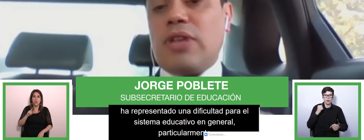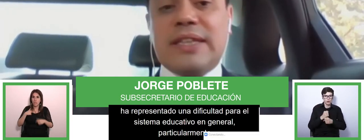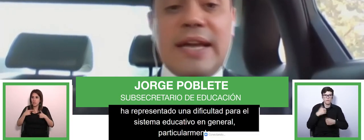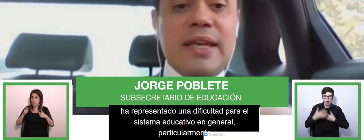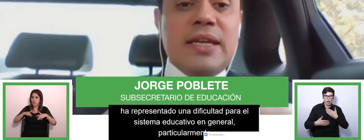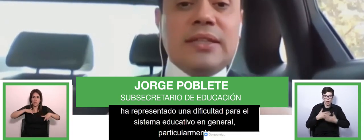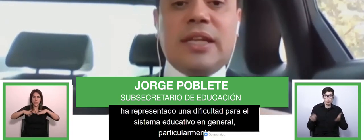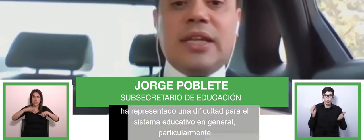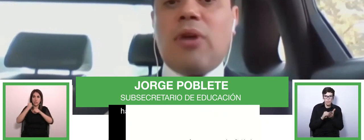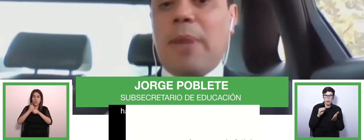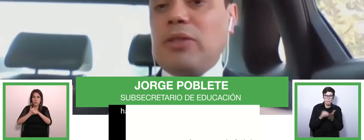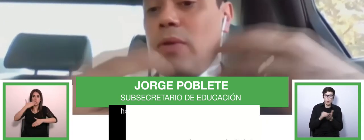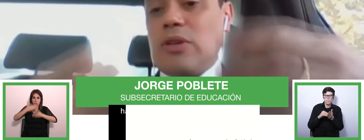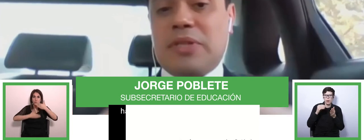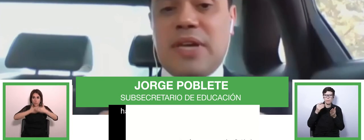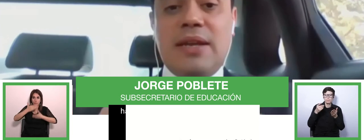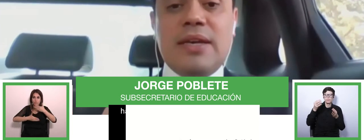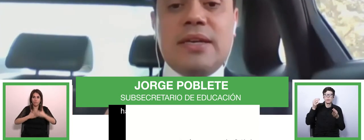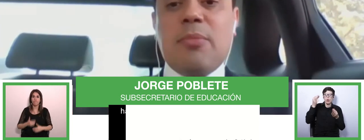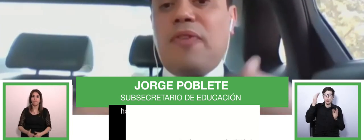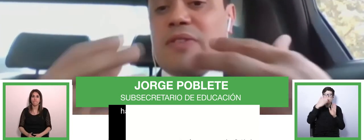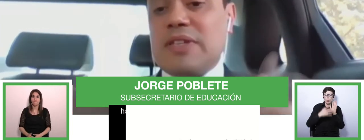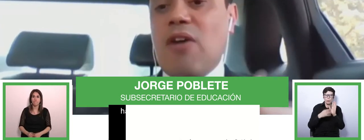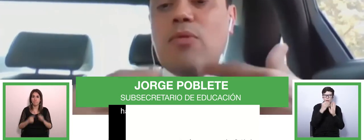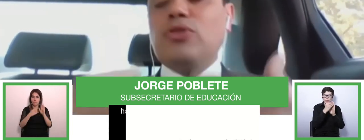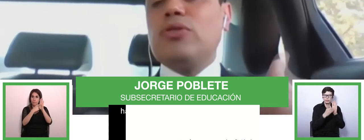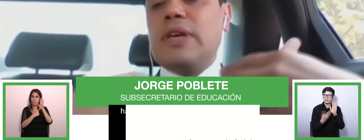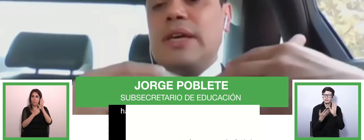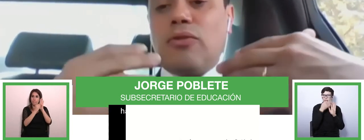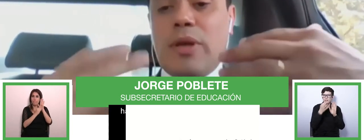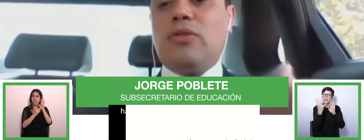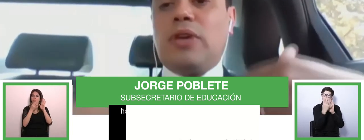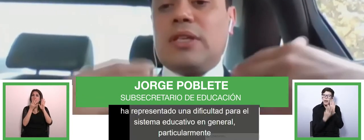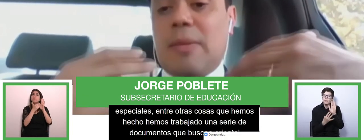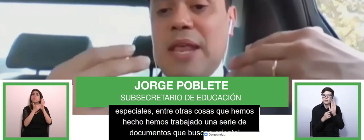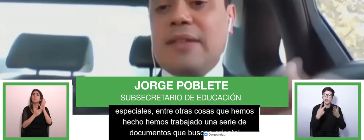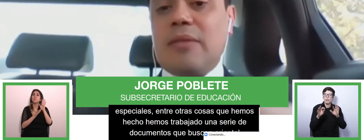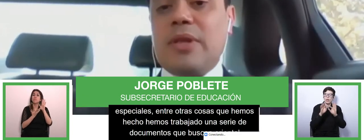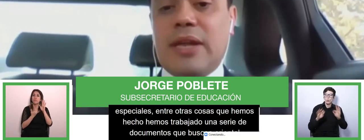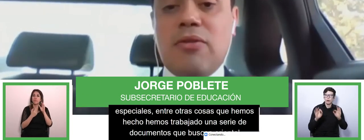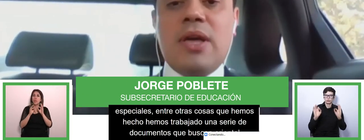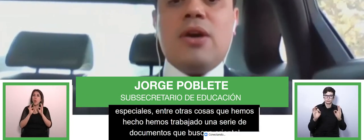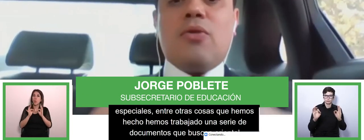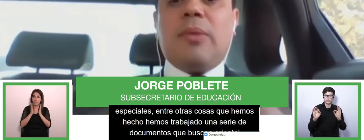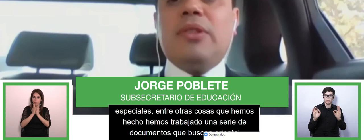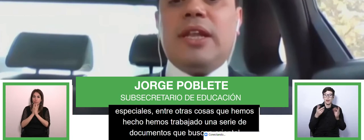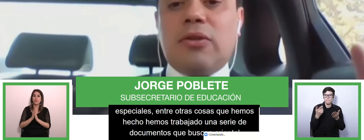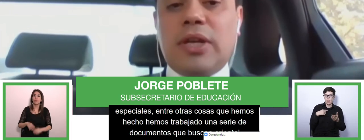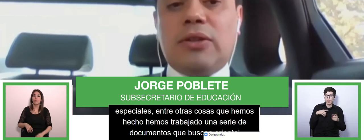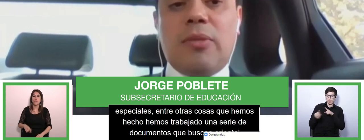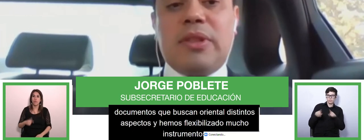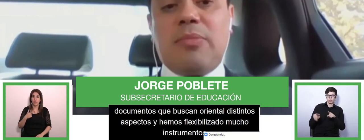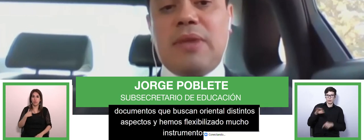buscan orientar distintos aspectos de la educación especial y hemos flexibilizado muchos instrumentos que se aplican desde el ministerio justamente